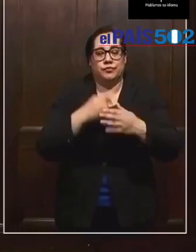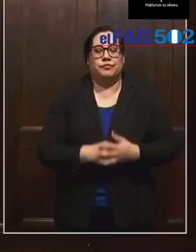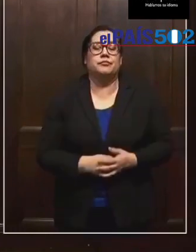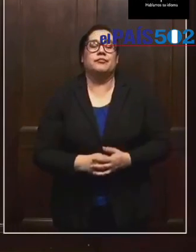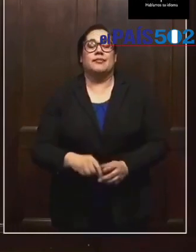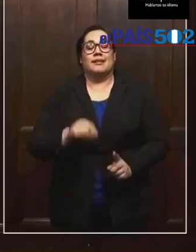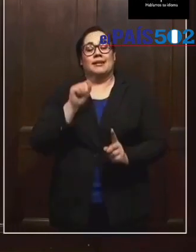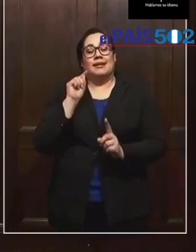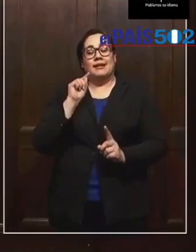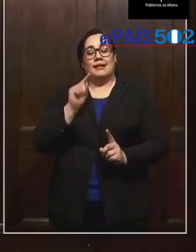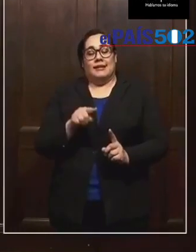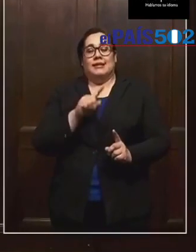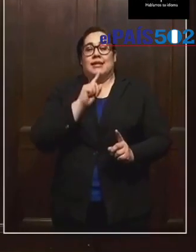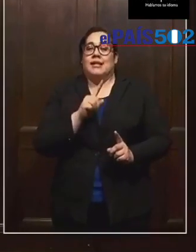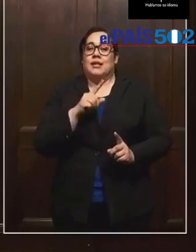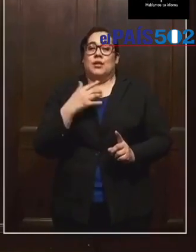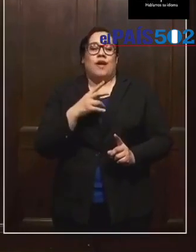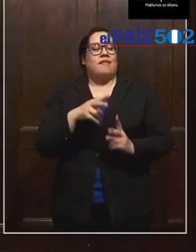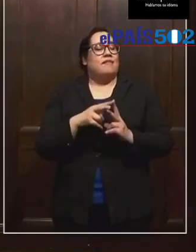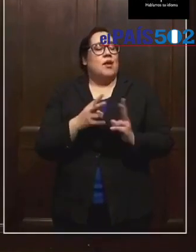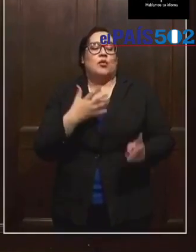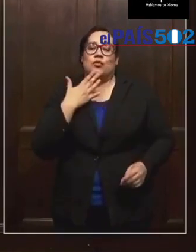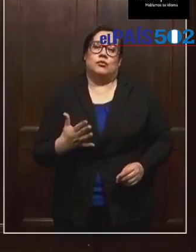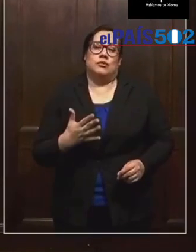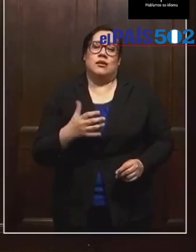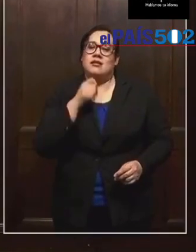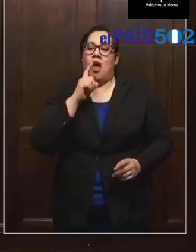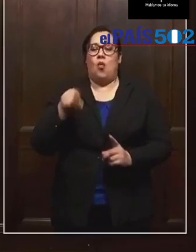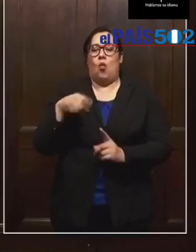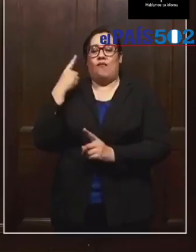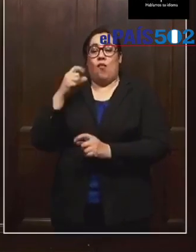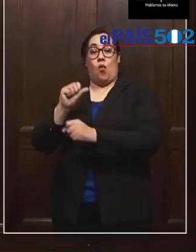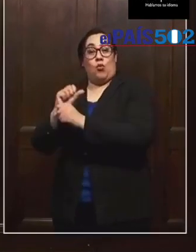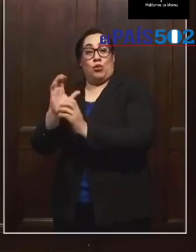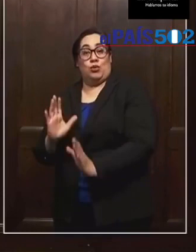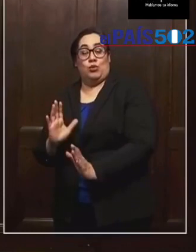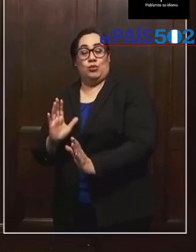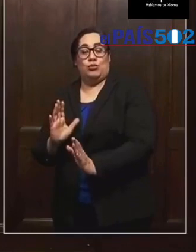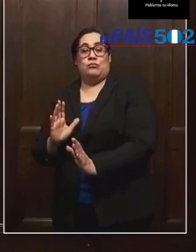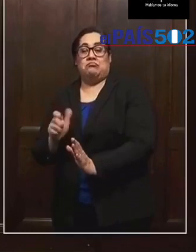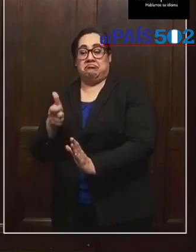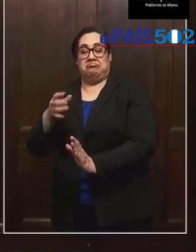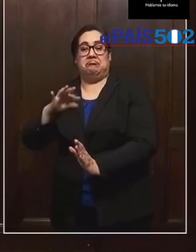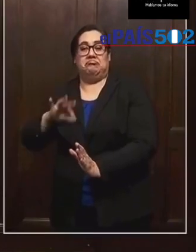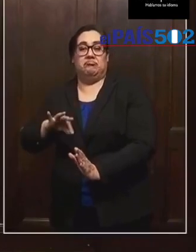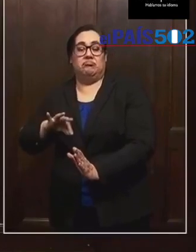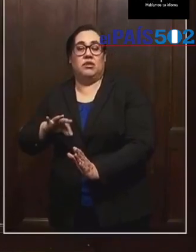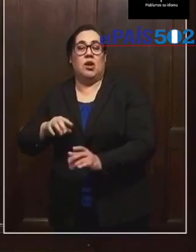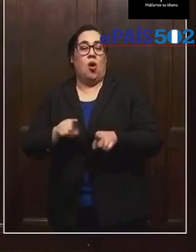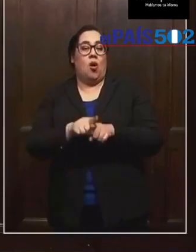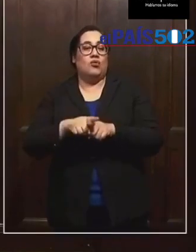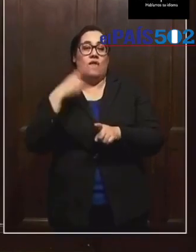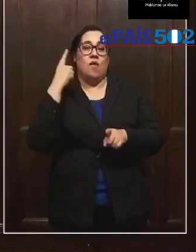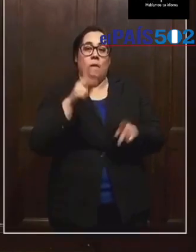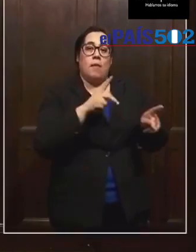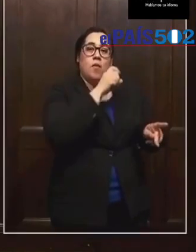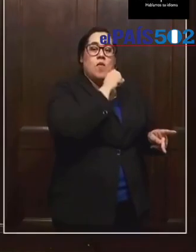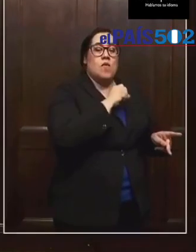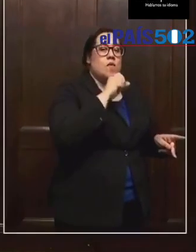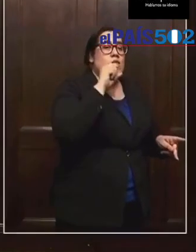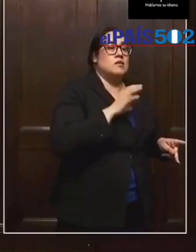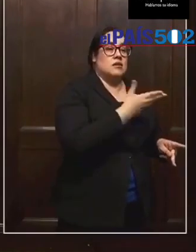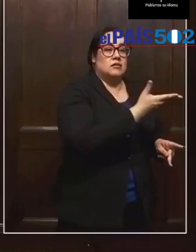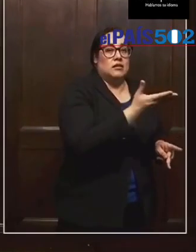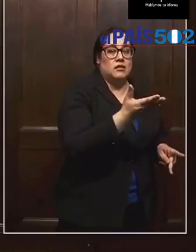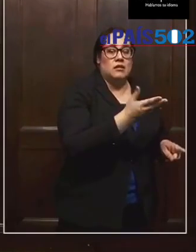Este es una cosa buena no solamente por los trabajadores, pero por nuestra población de personas de tercera edad